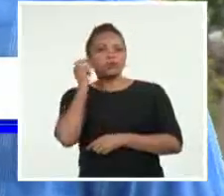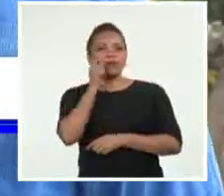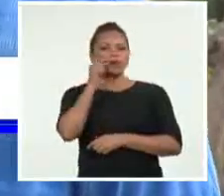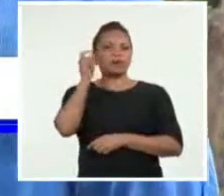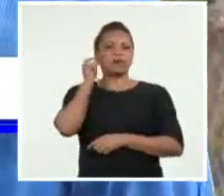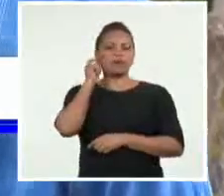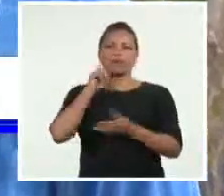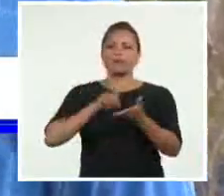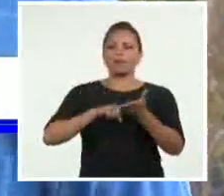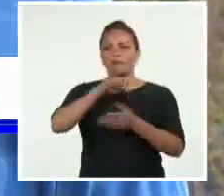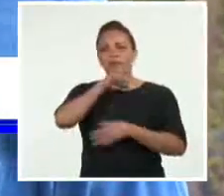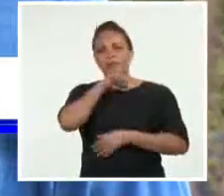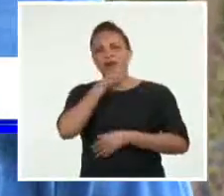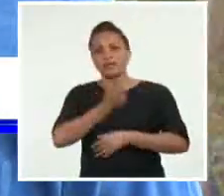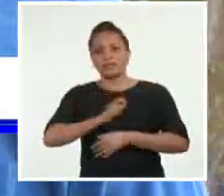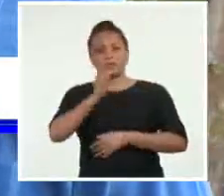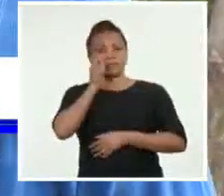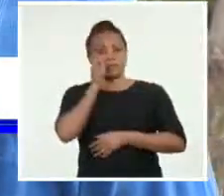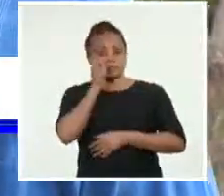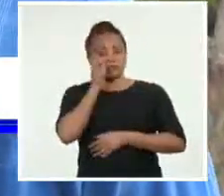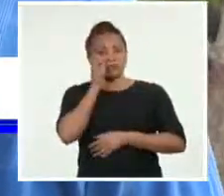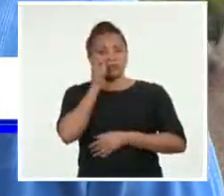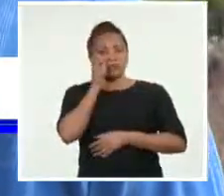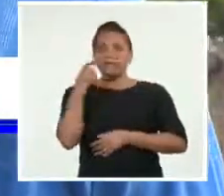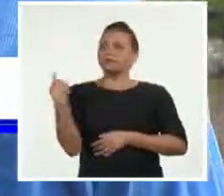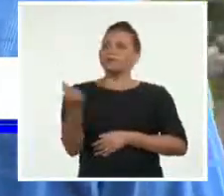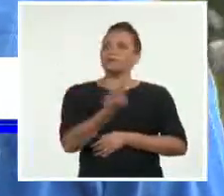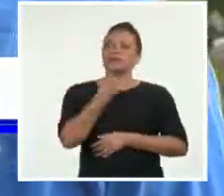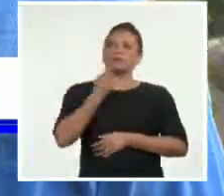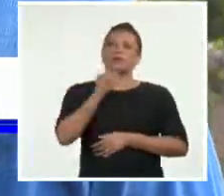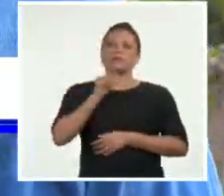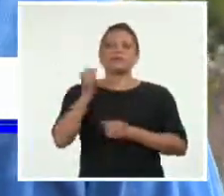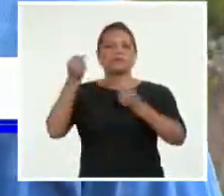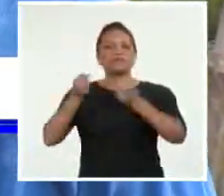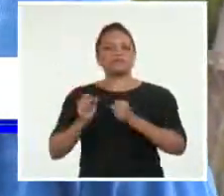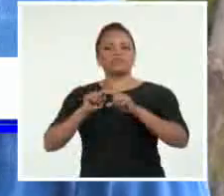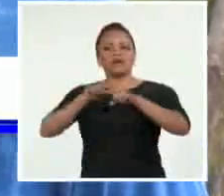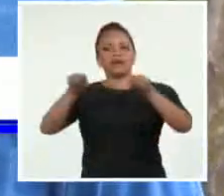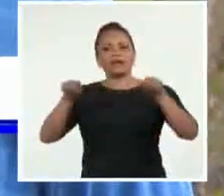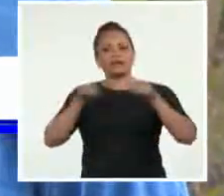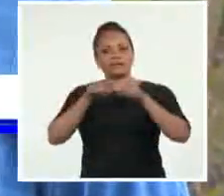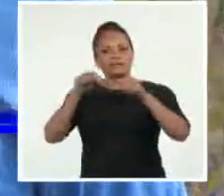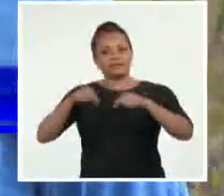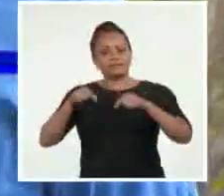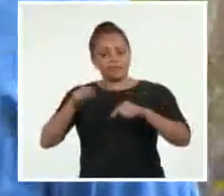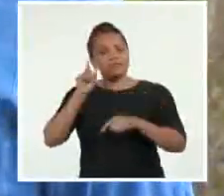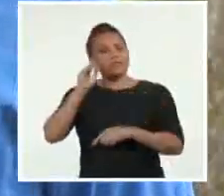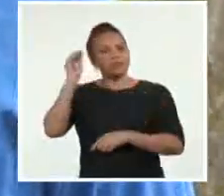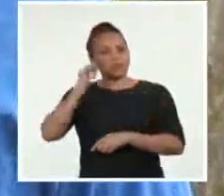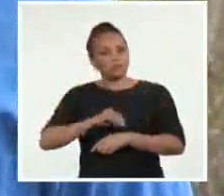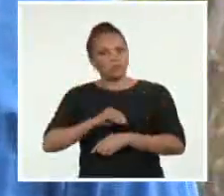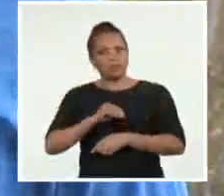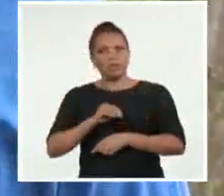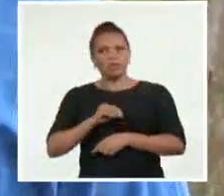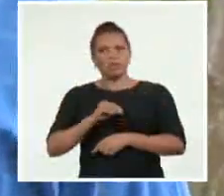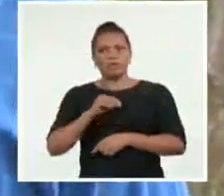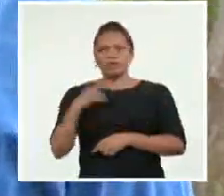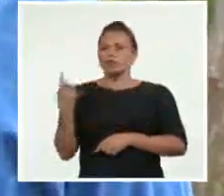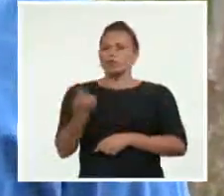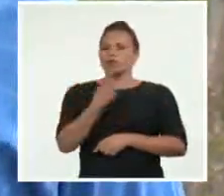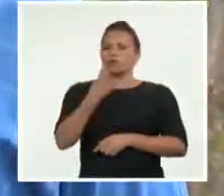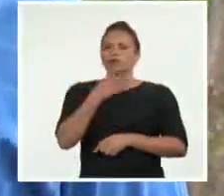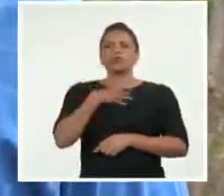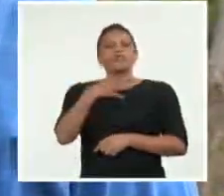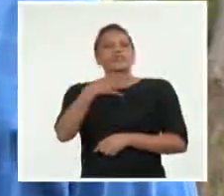padres, la de mis hijos, la de todos los que aquí estamos. Yo creo que, sin duda, nosotros tenemos